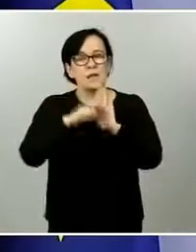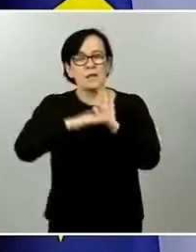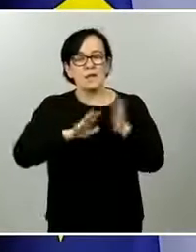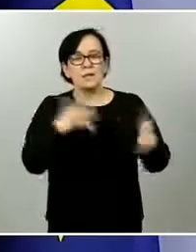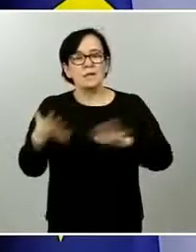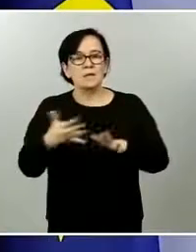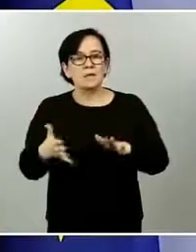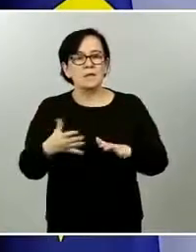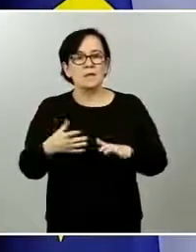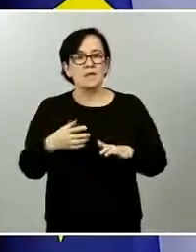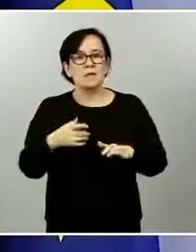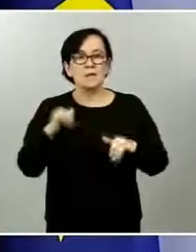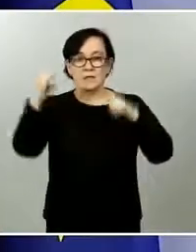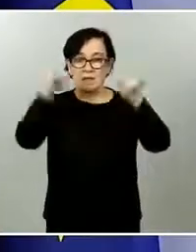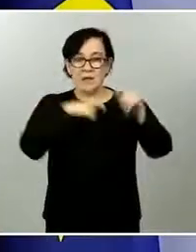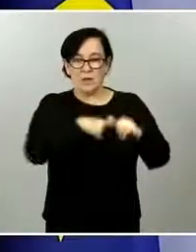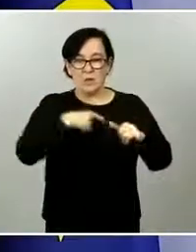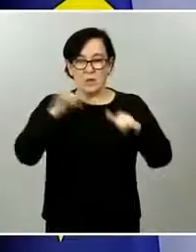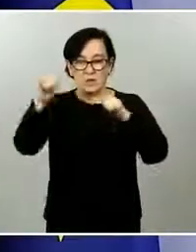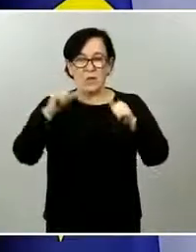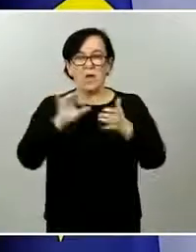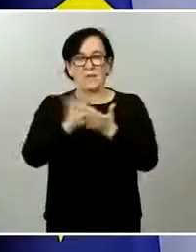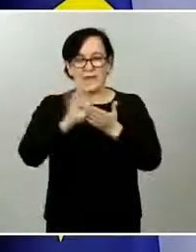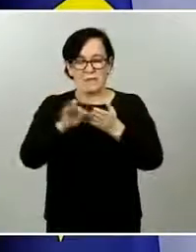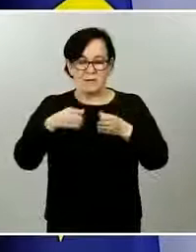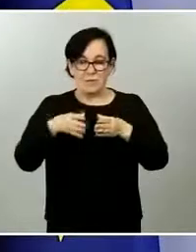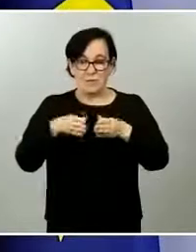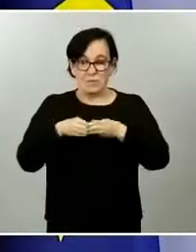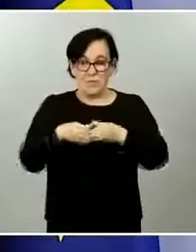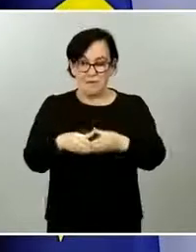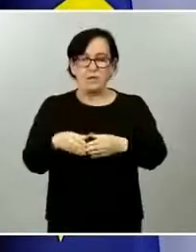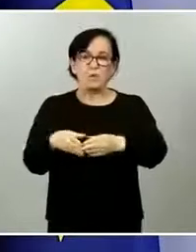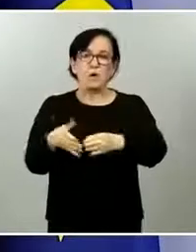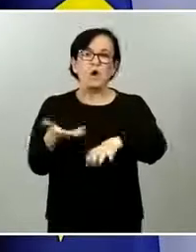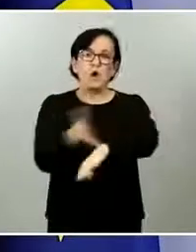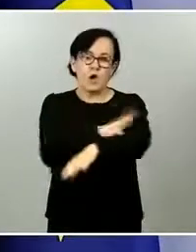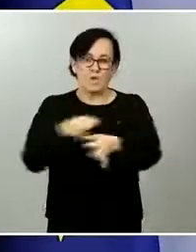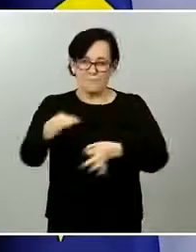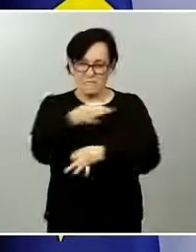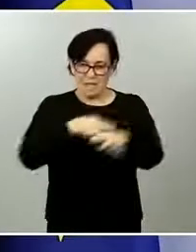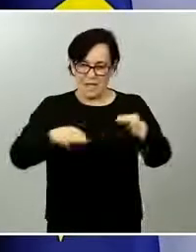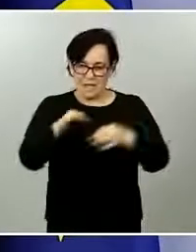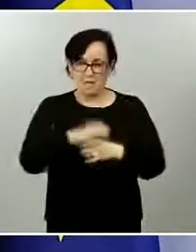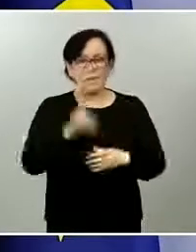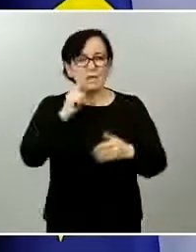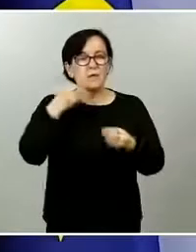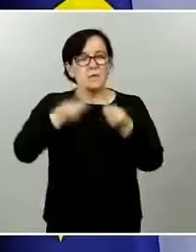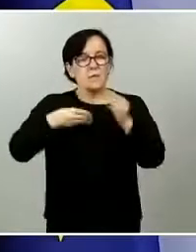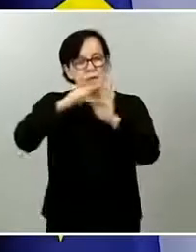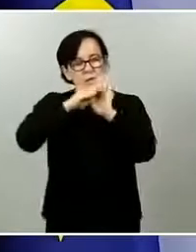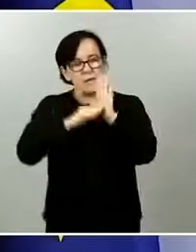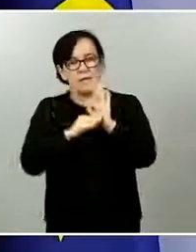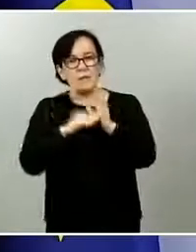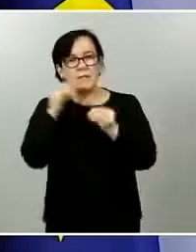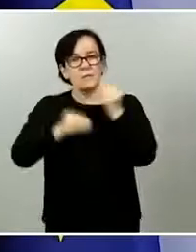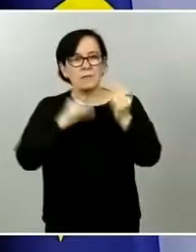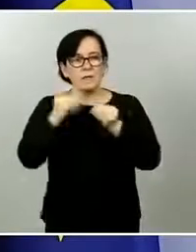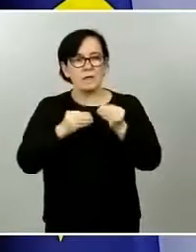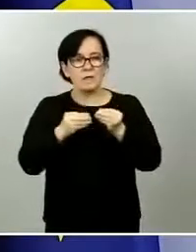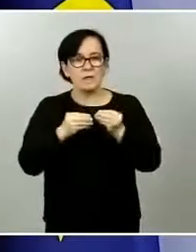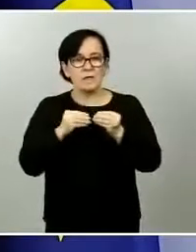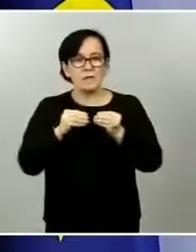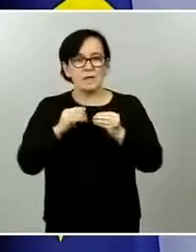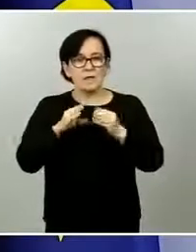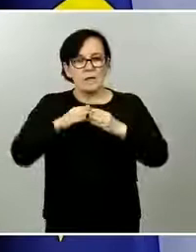Canarias, así como los servicios marítimos en la comunidad autónoma. Y, del mismo modo, se regulan las medidas a aplicar en las conexiones